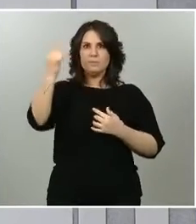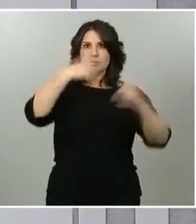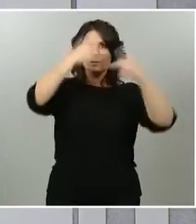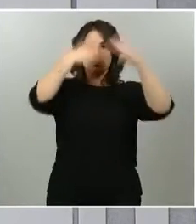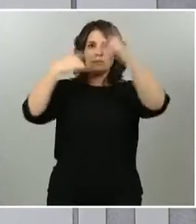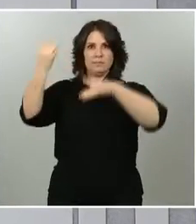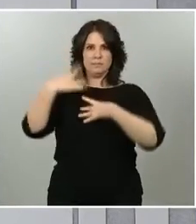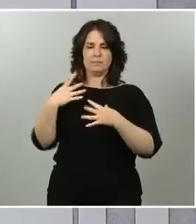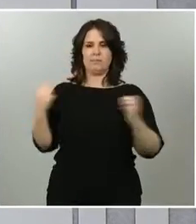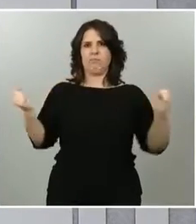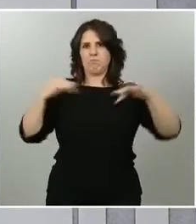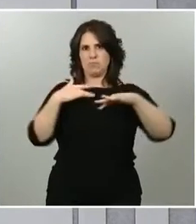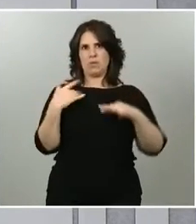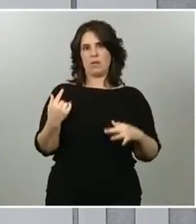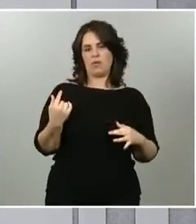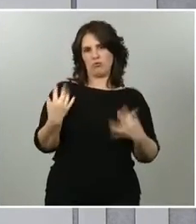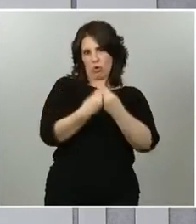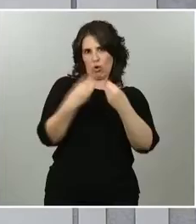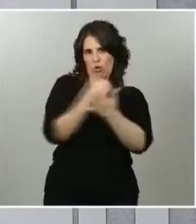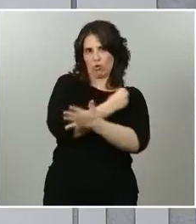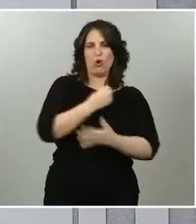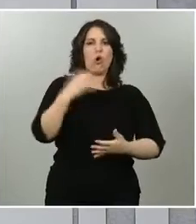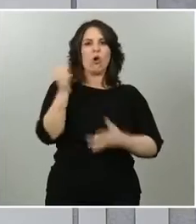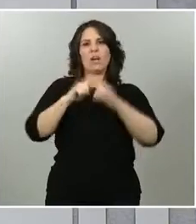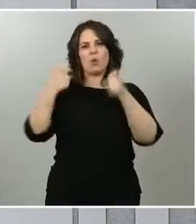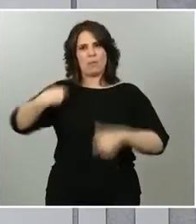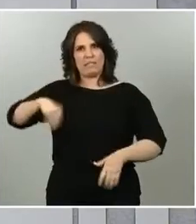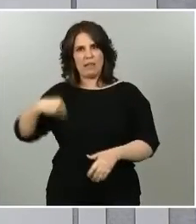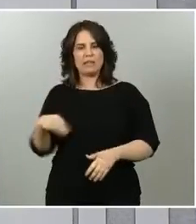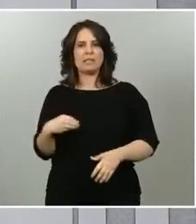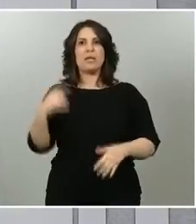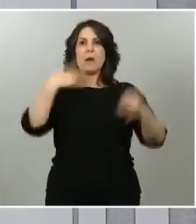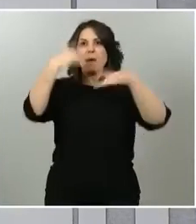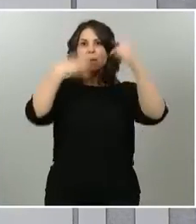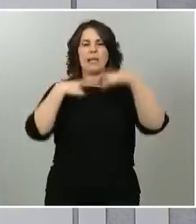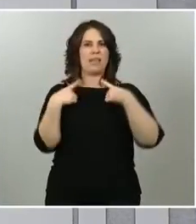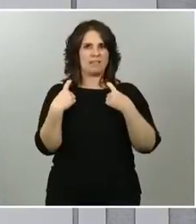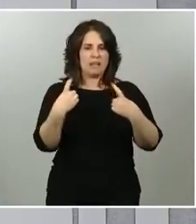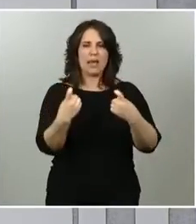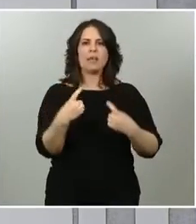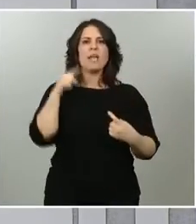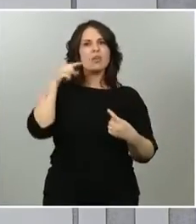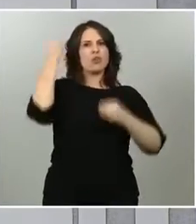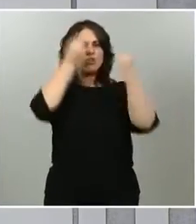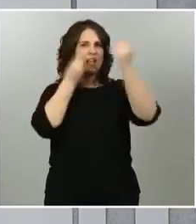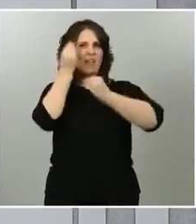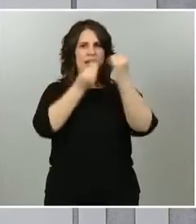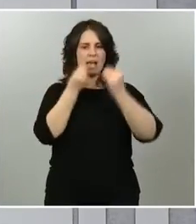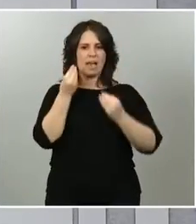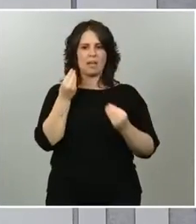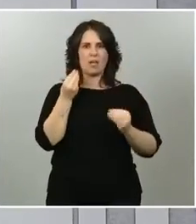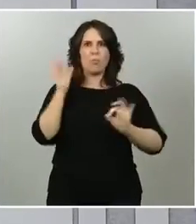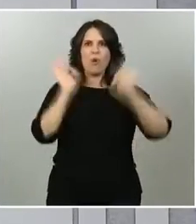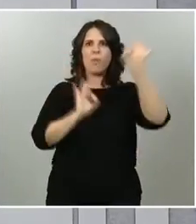sectorial o bien en el marco de la reunión de presidentes así nos hacen llegar respecto a cómo consideran que tiene que ponderar el peso de la